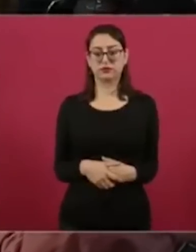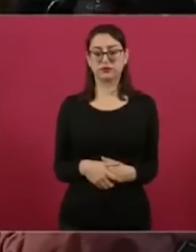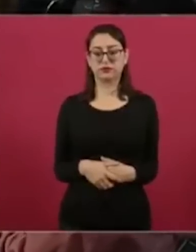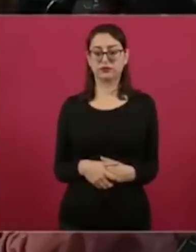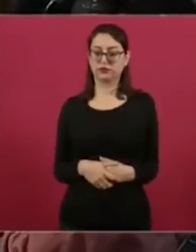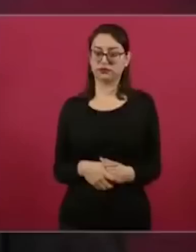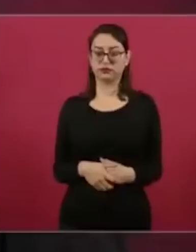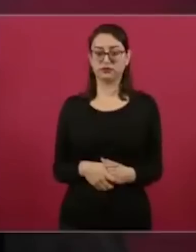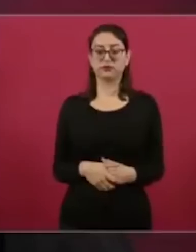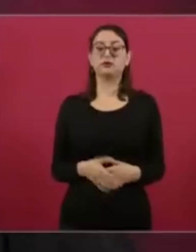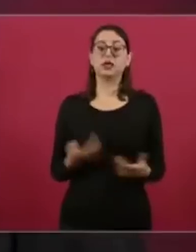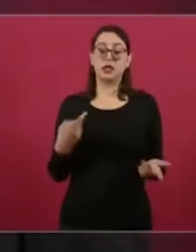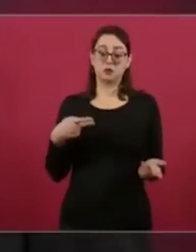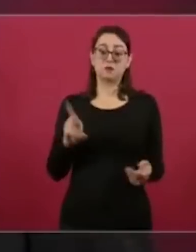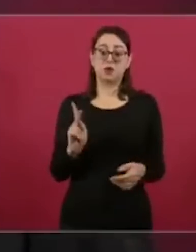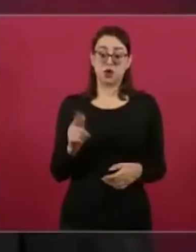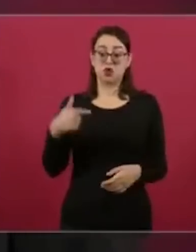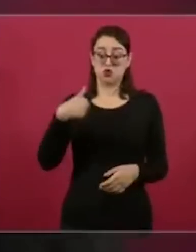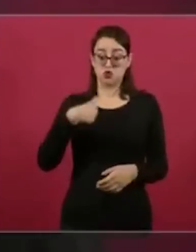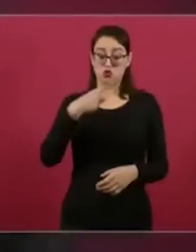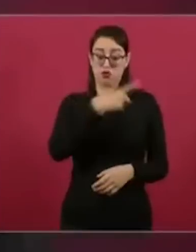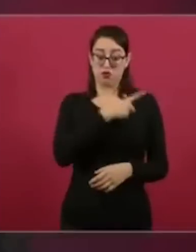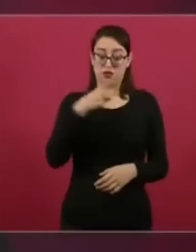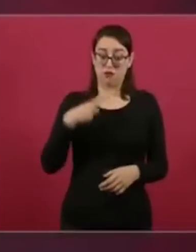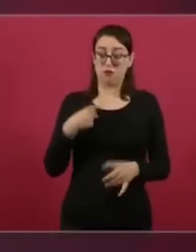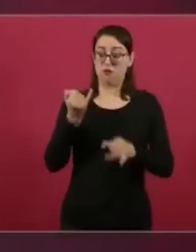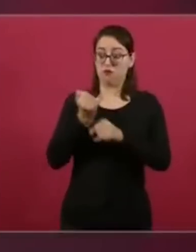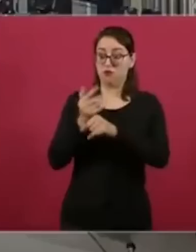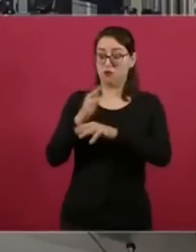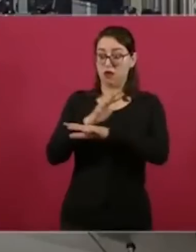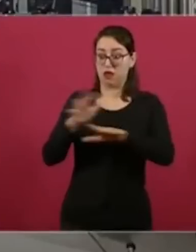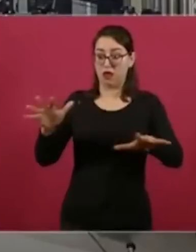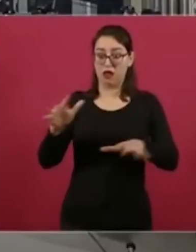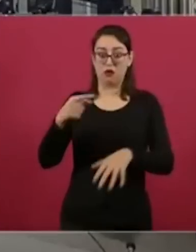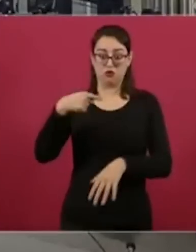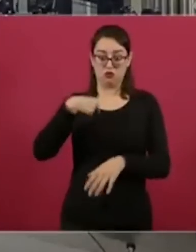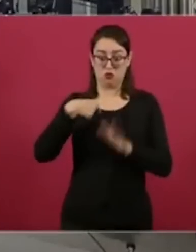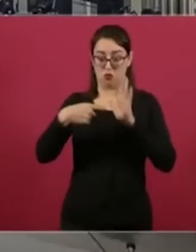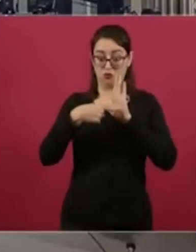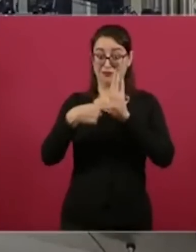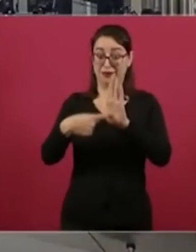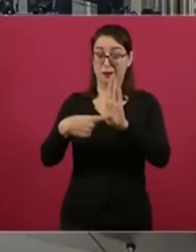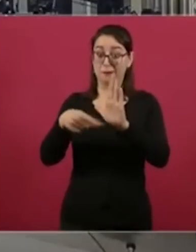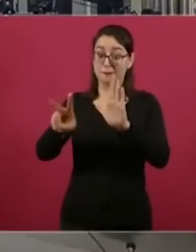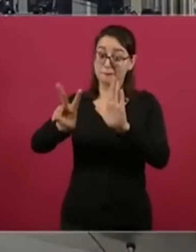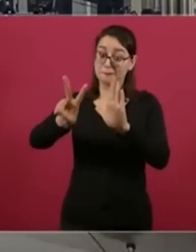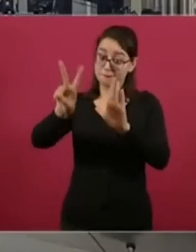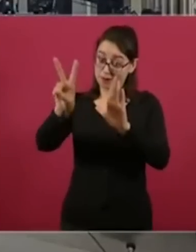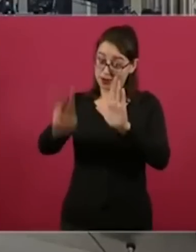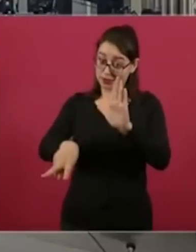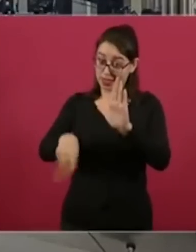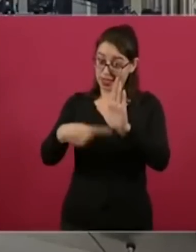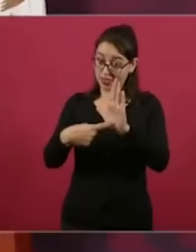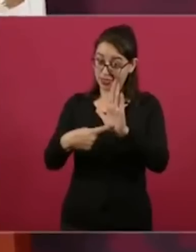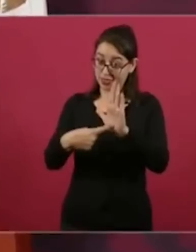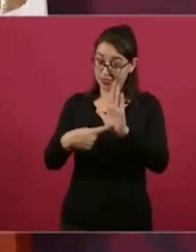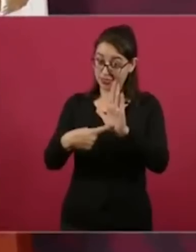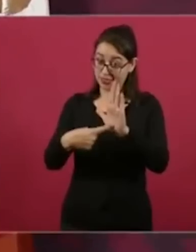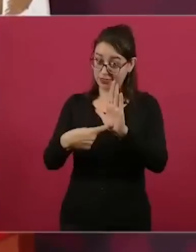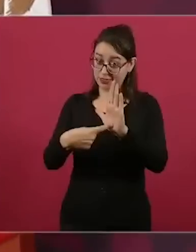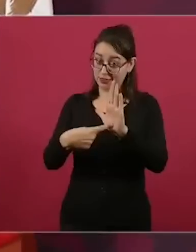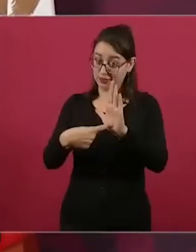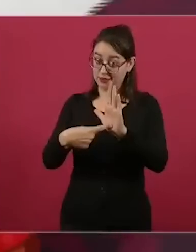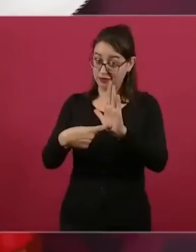Pero si yo tengo, y ojalá y me comprendan, tengo que informar,